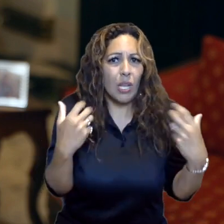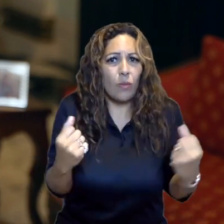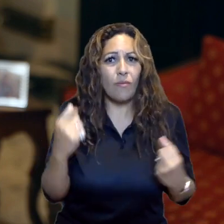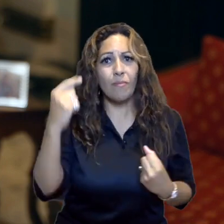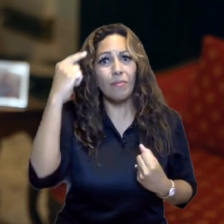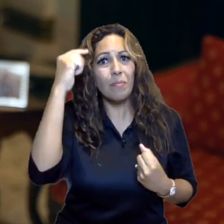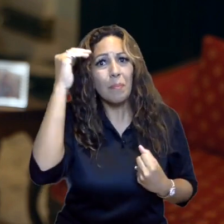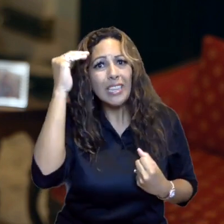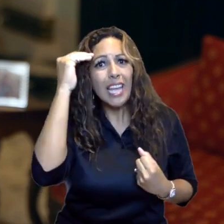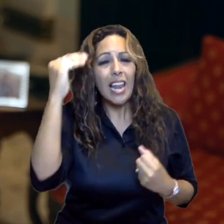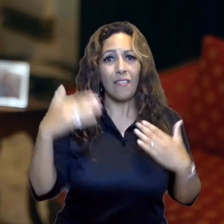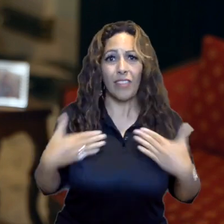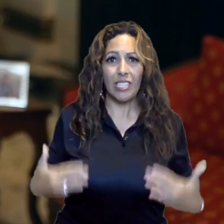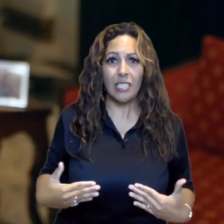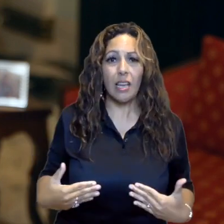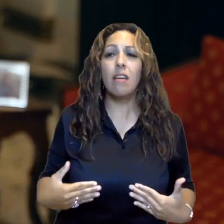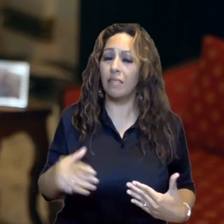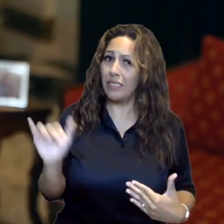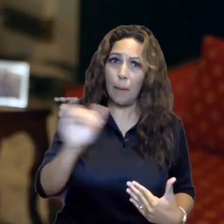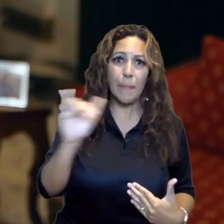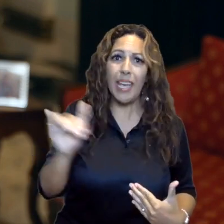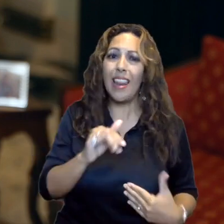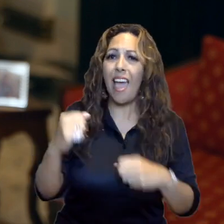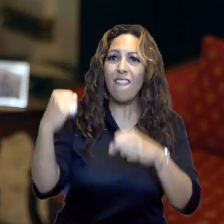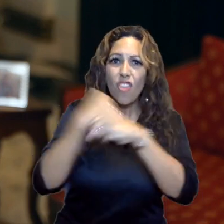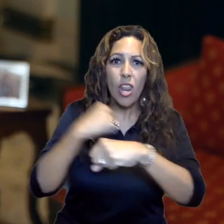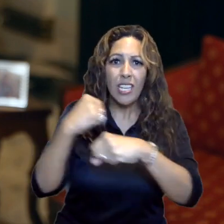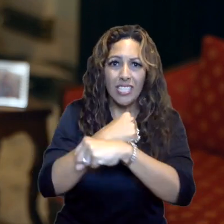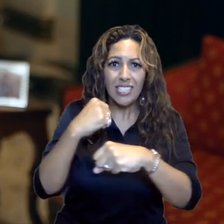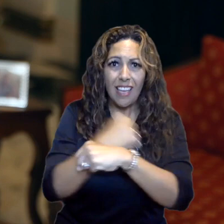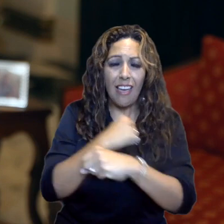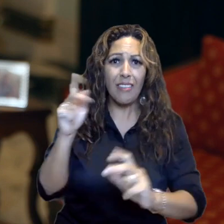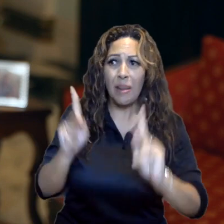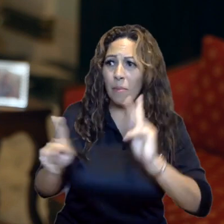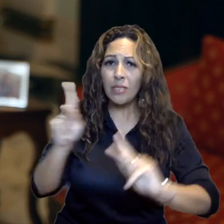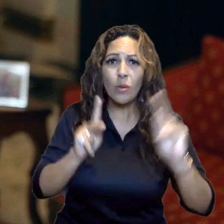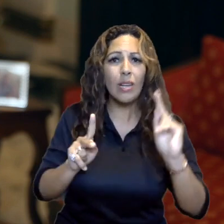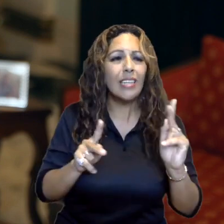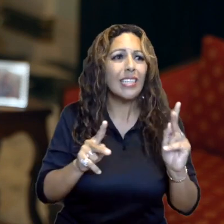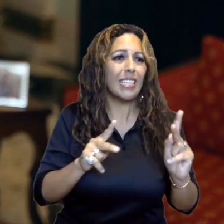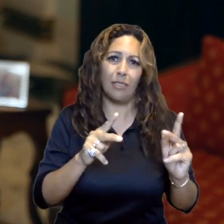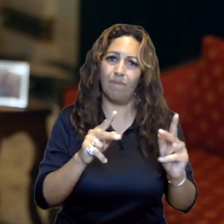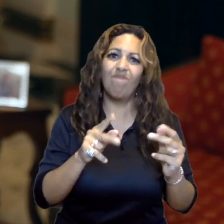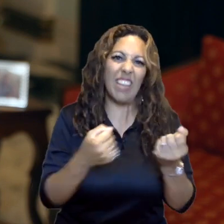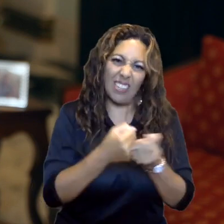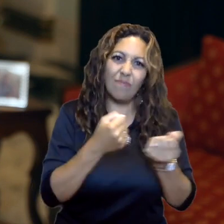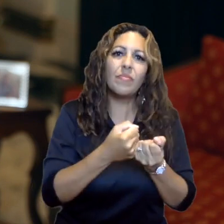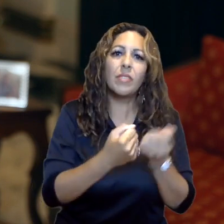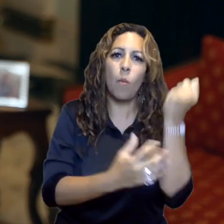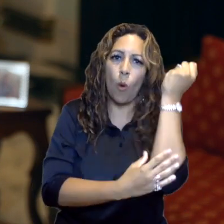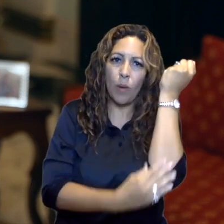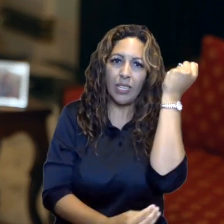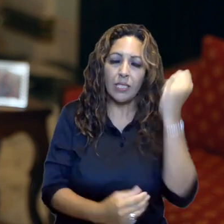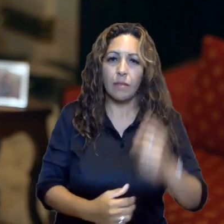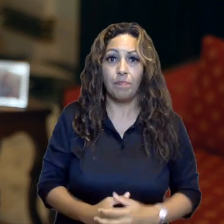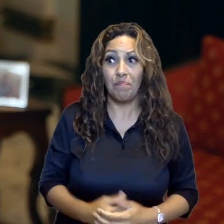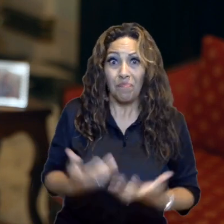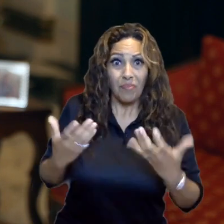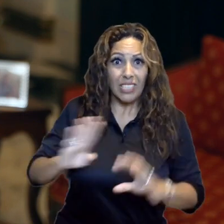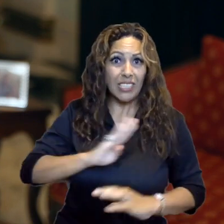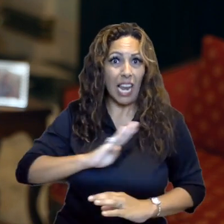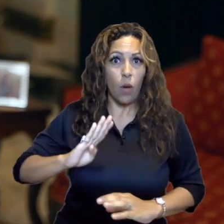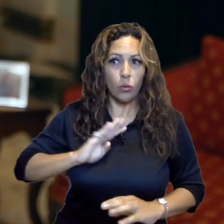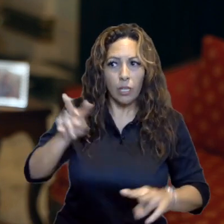mental, seguir luchando contra la violencia de género y combatir la pobreza. Las revisiones que le ha hecho la Junta de